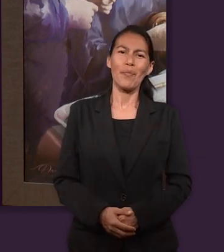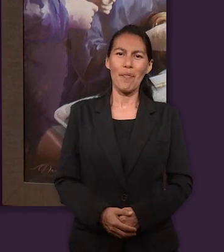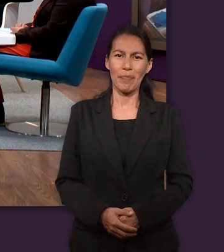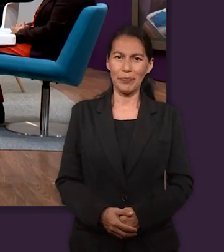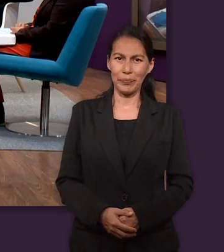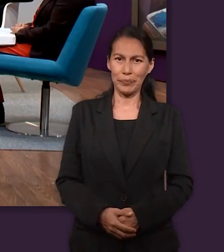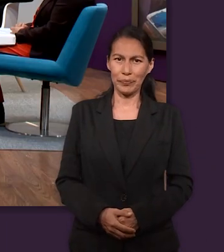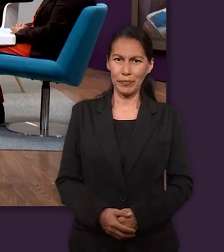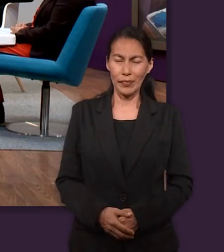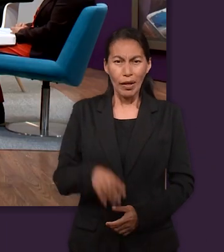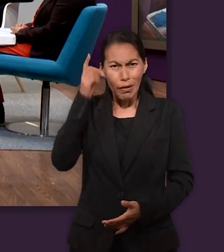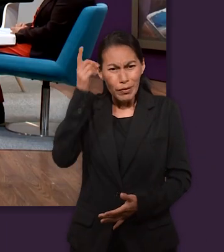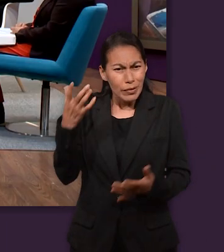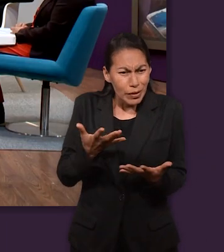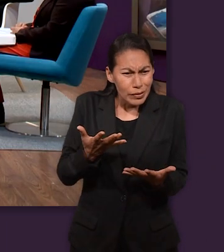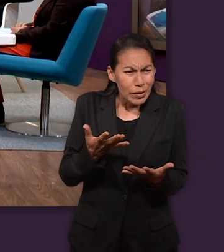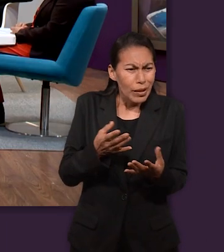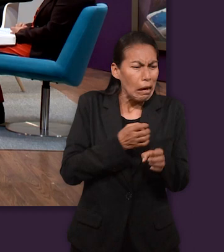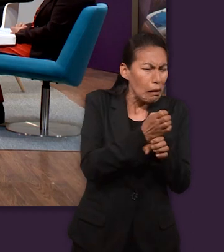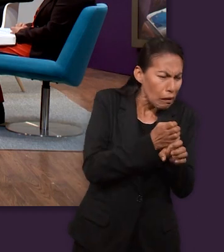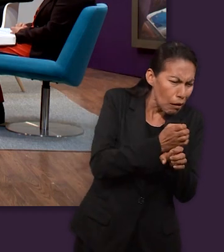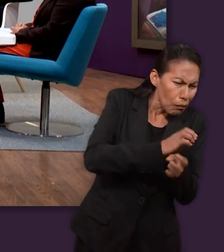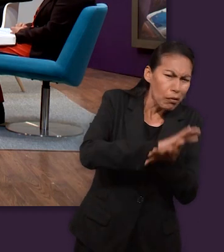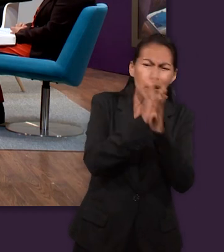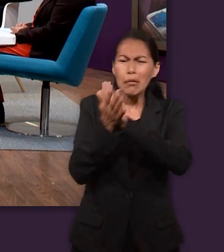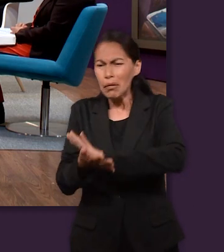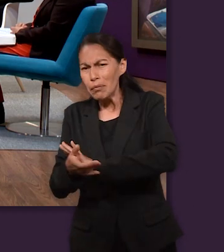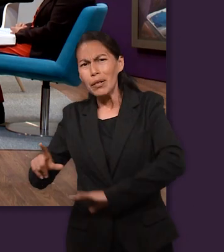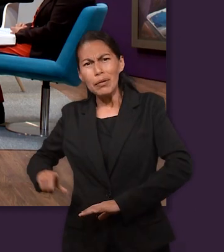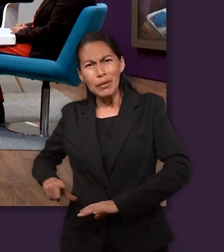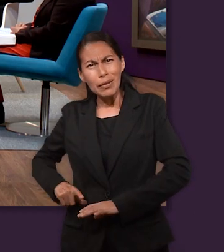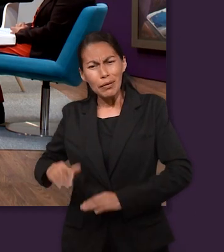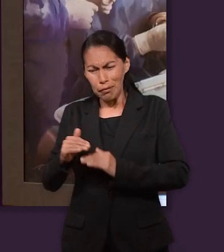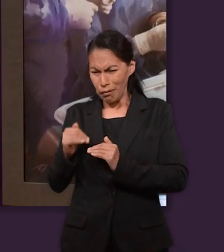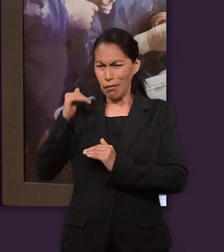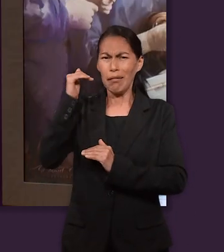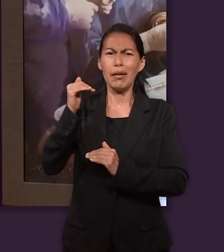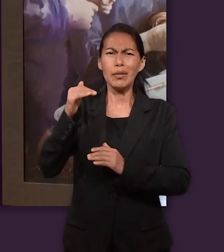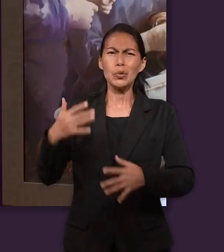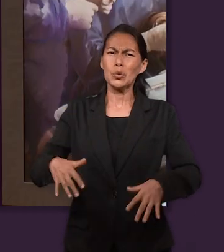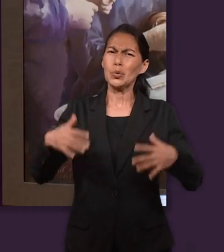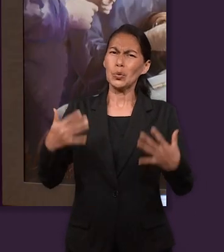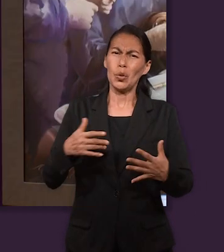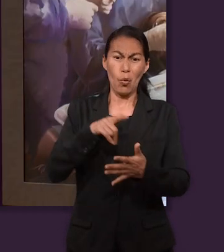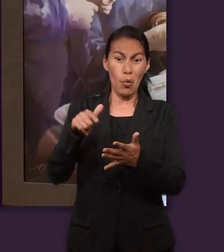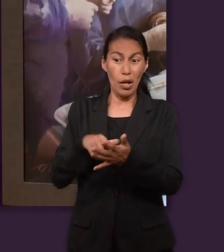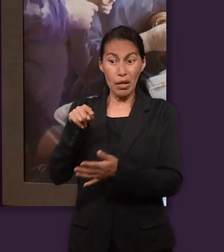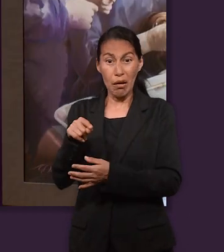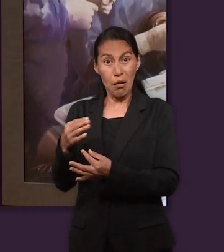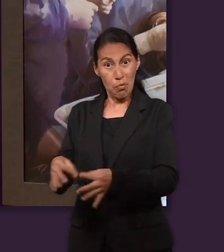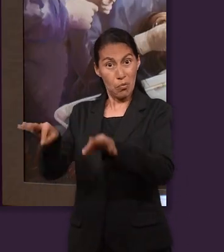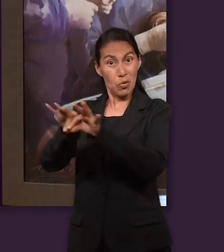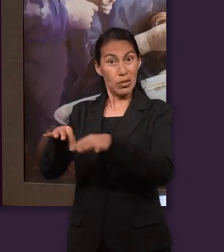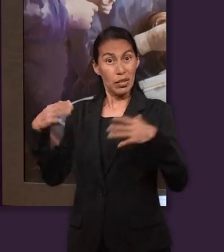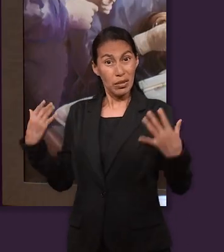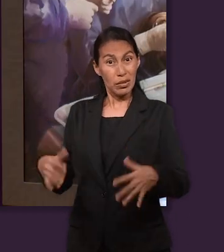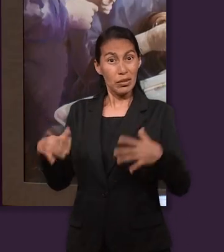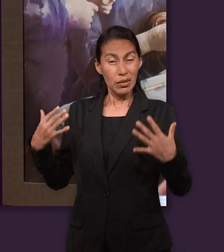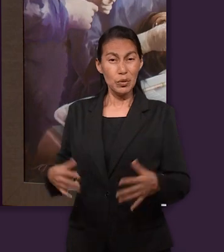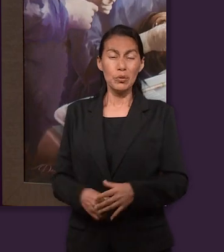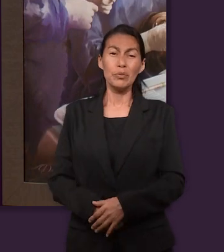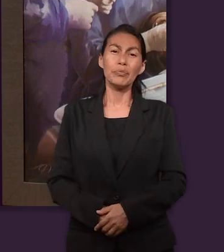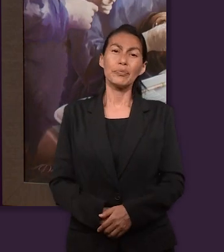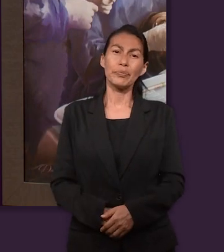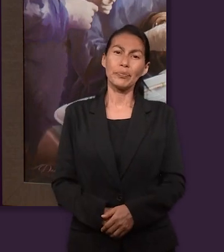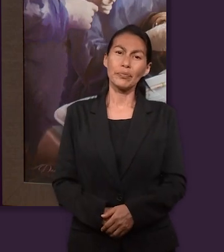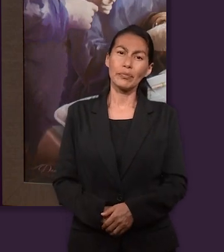es maravilloso. Cómo Dios actúa de un esclavo a un gobernante supremo de ahí, de una nación hasta